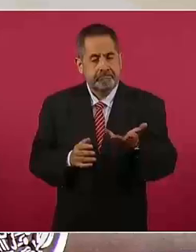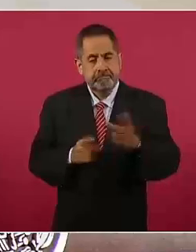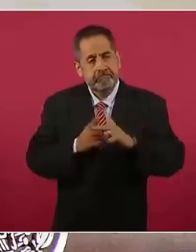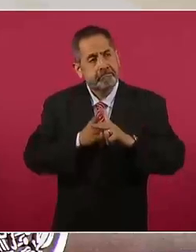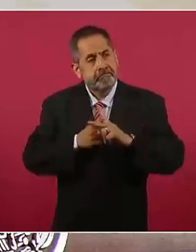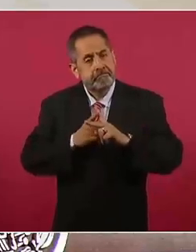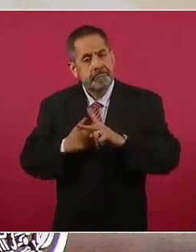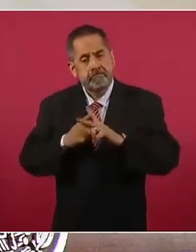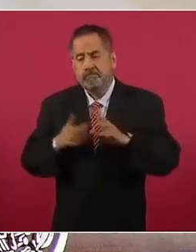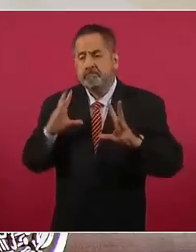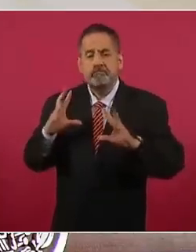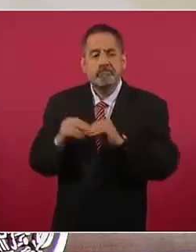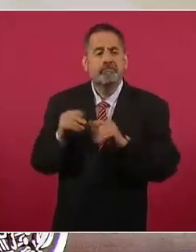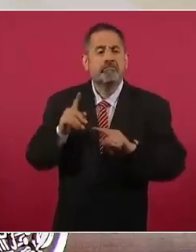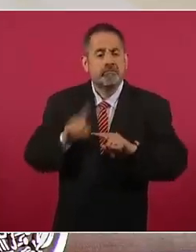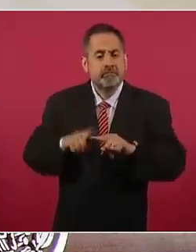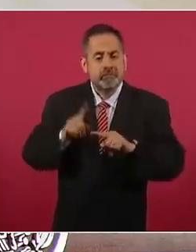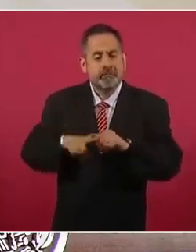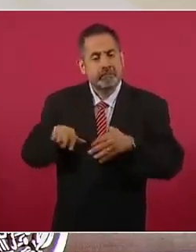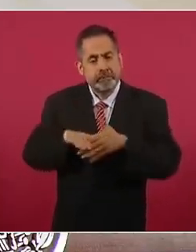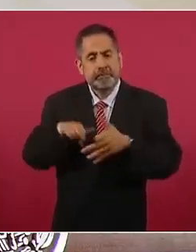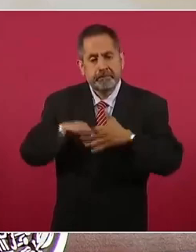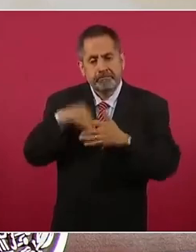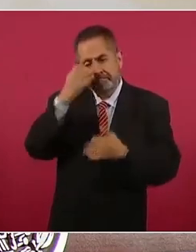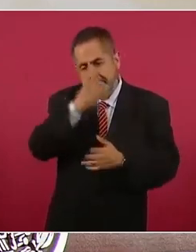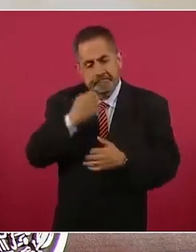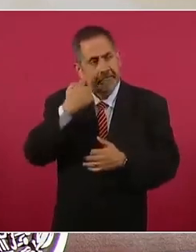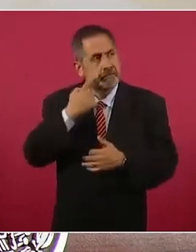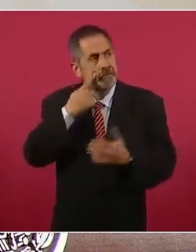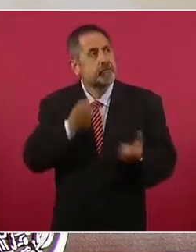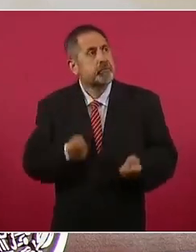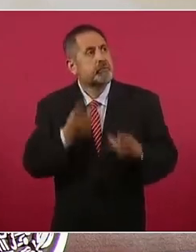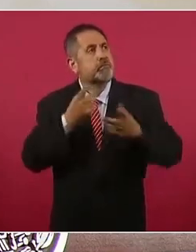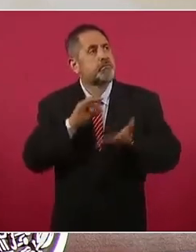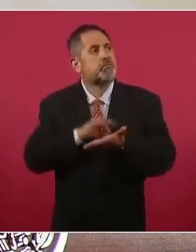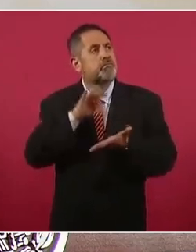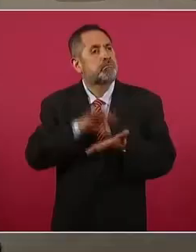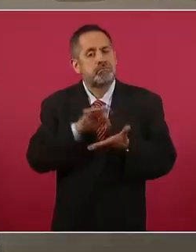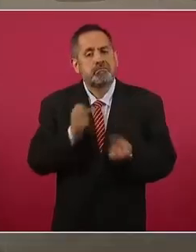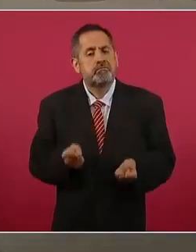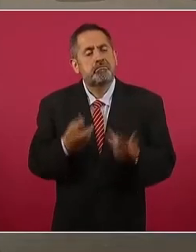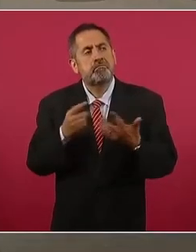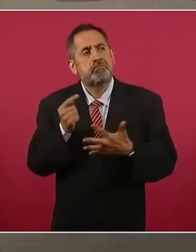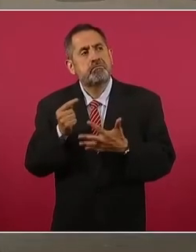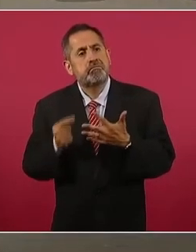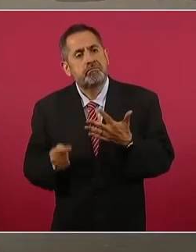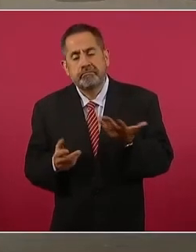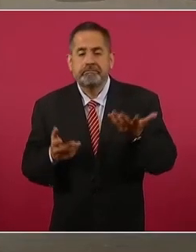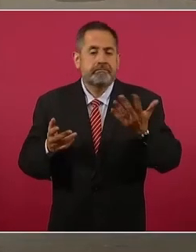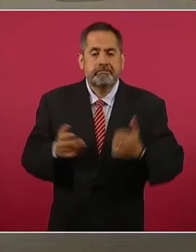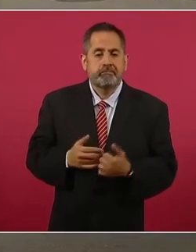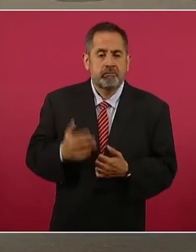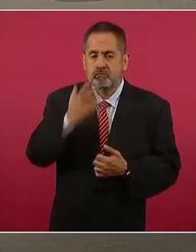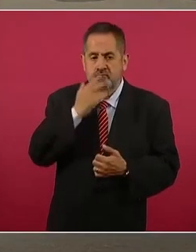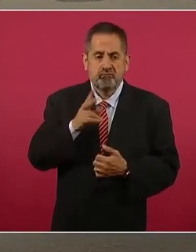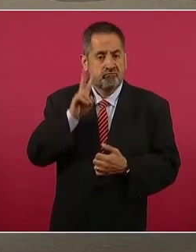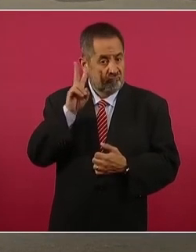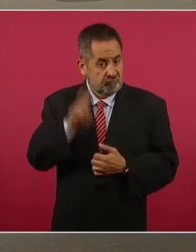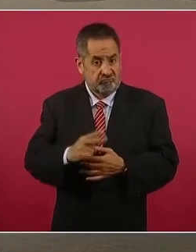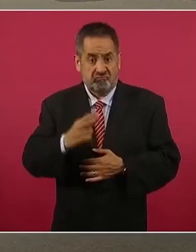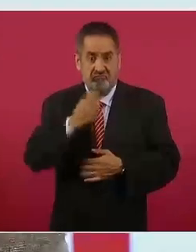se hacen regularmente y no hay un impacto